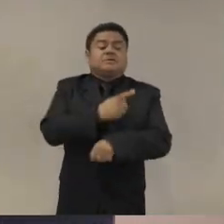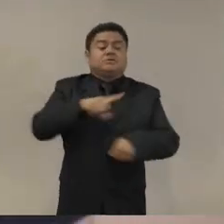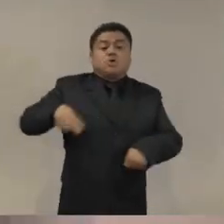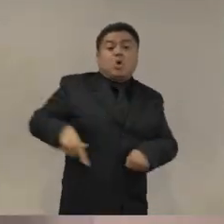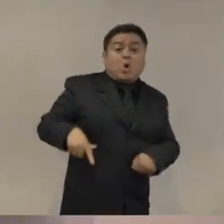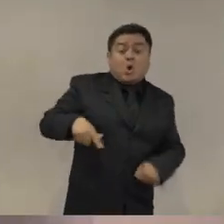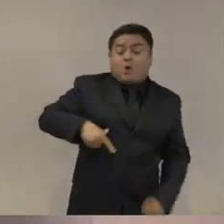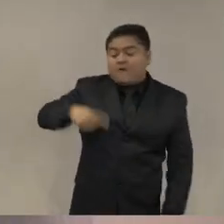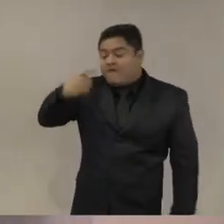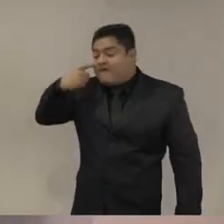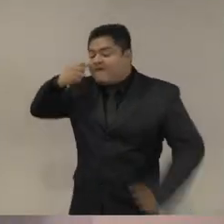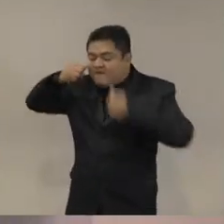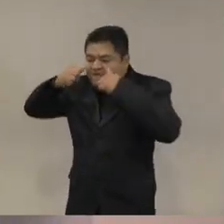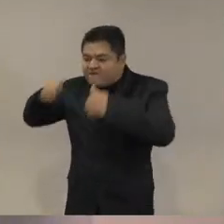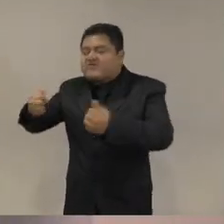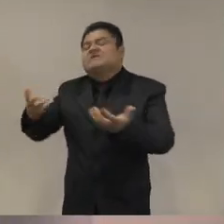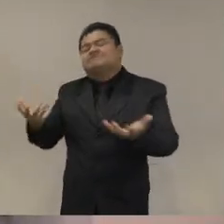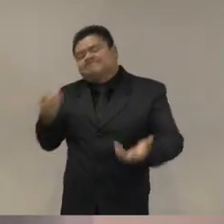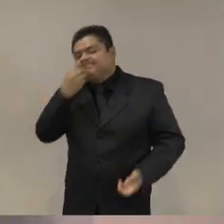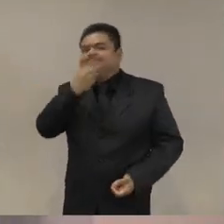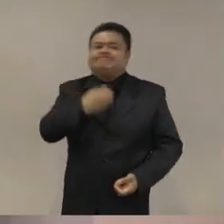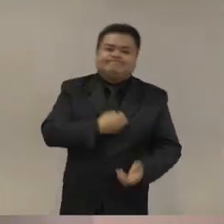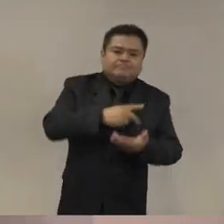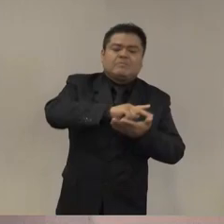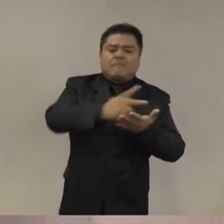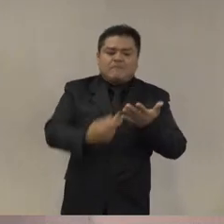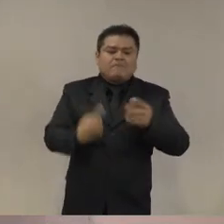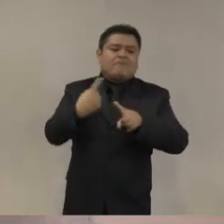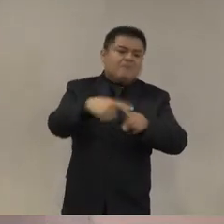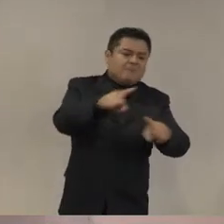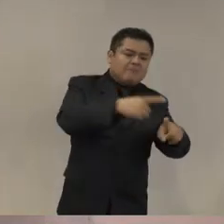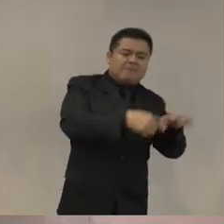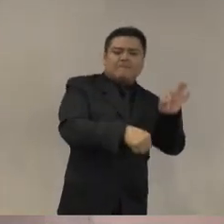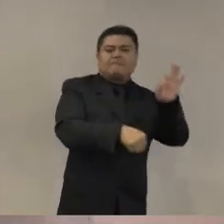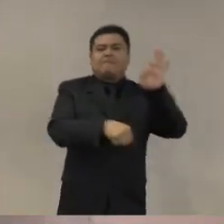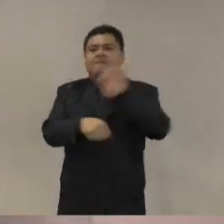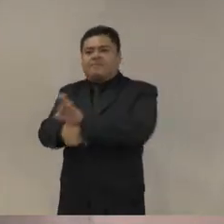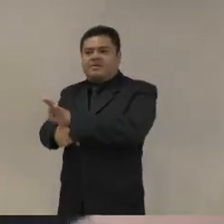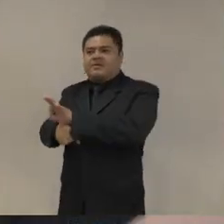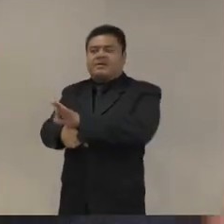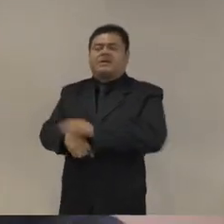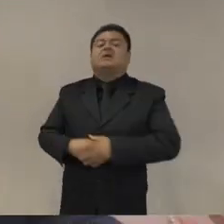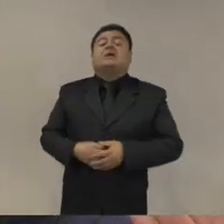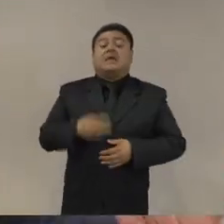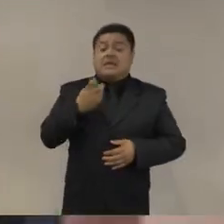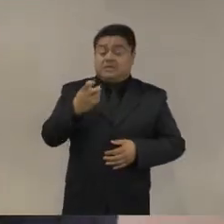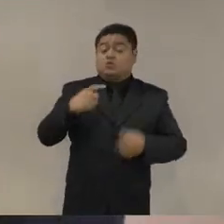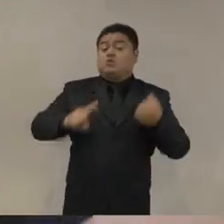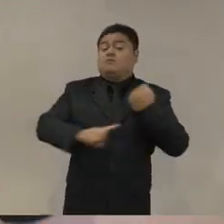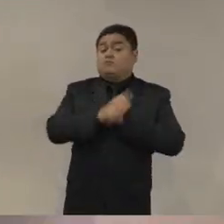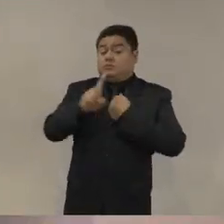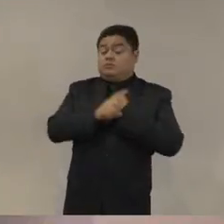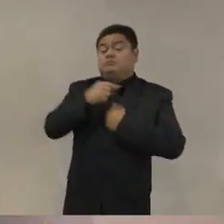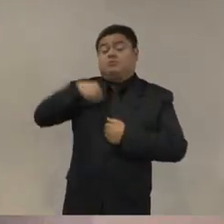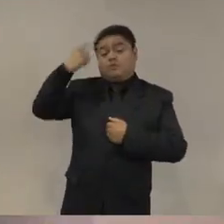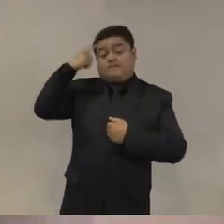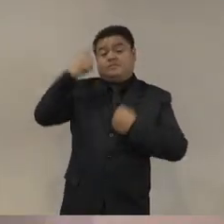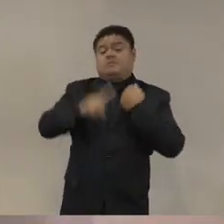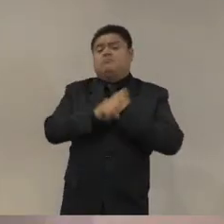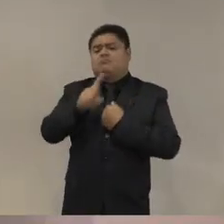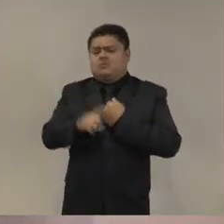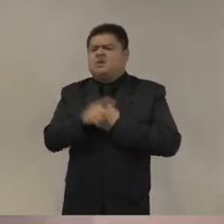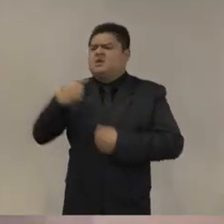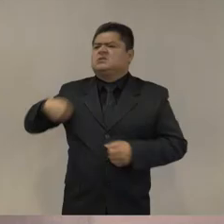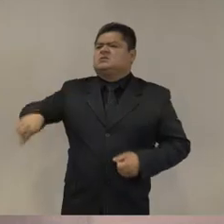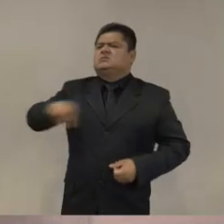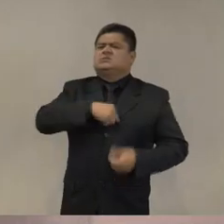problema de nuestra narrativa es que estamos y lo he conversado esto mucho con Ernesto y